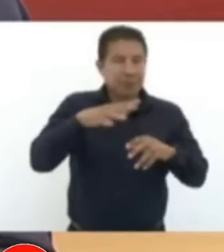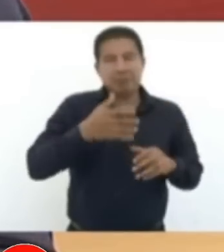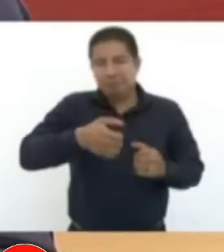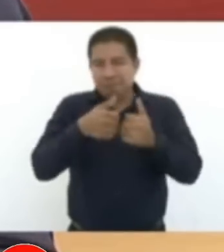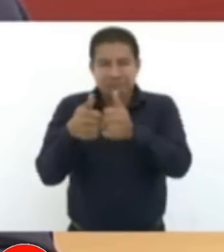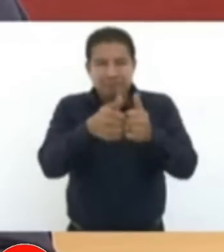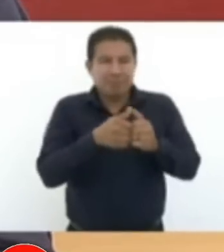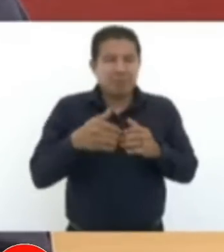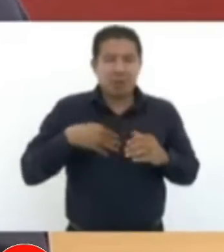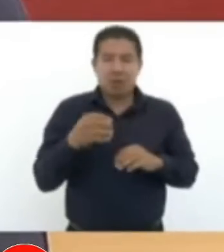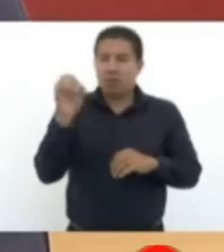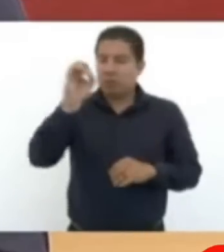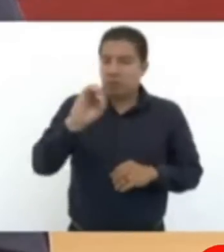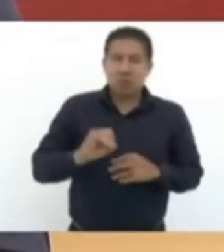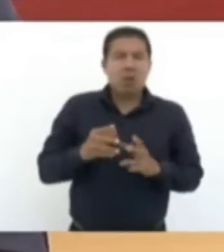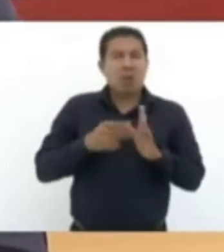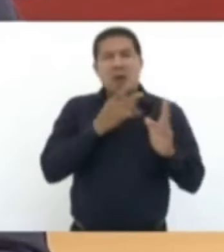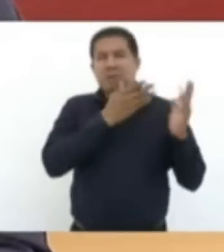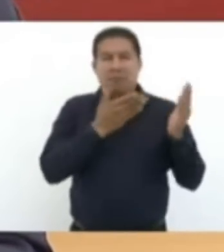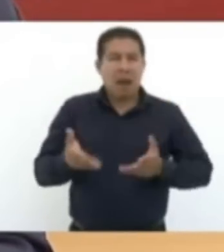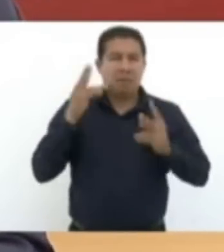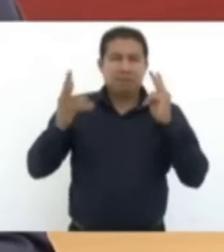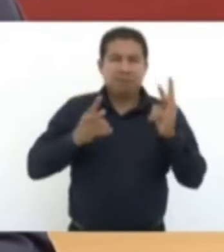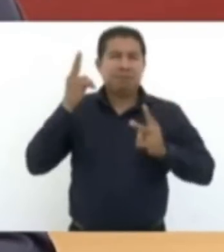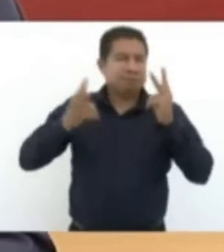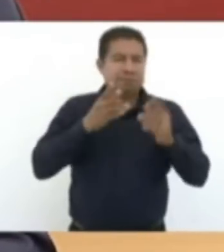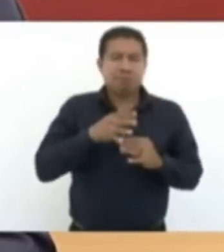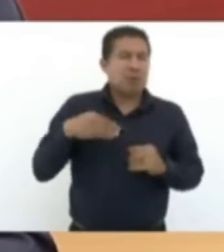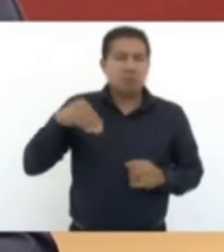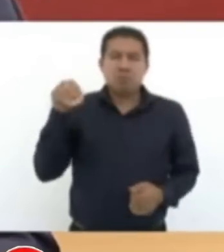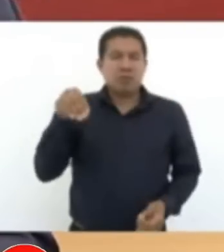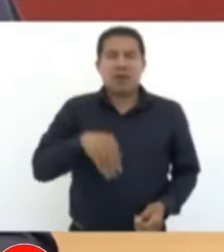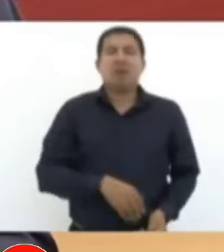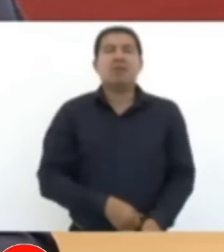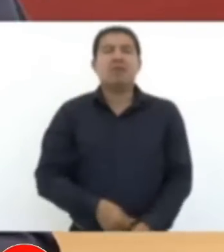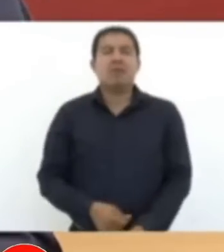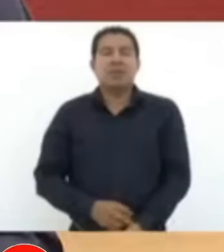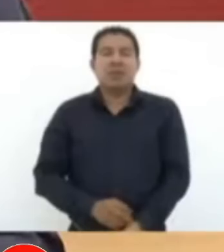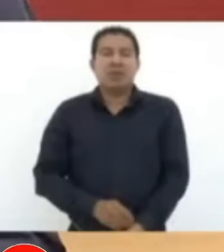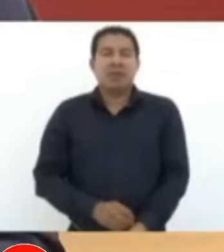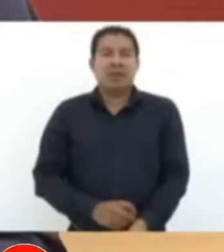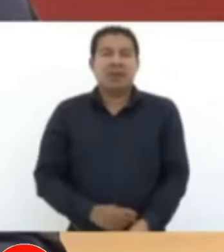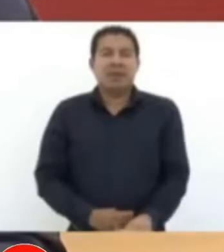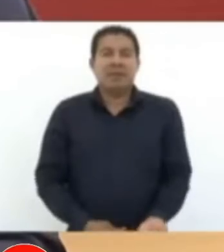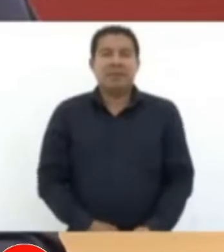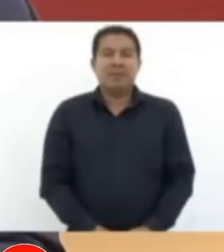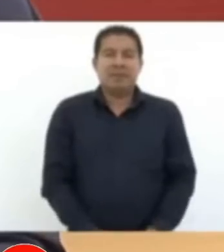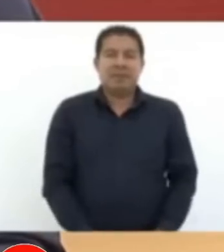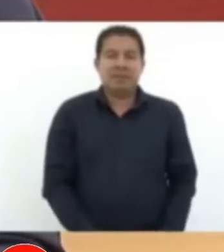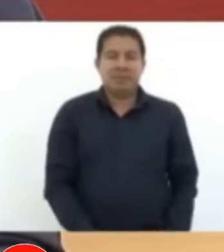visitado Ocosingo desde hace muchos años y nos vamos a